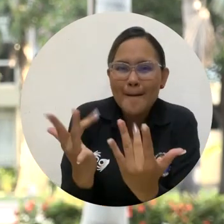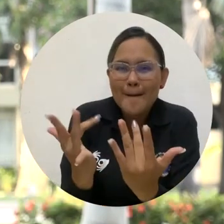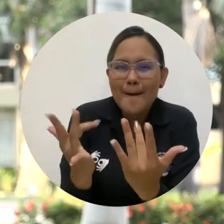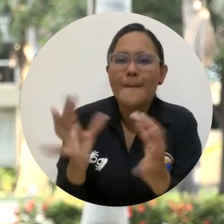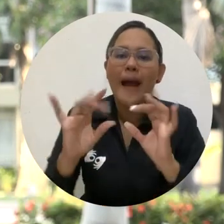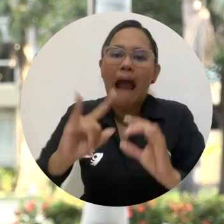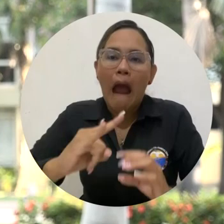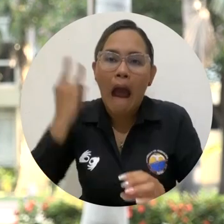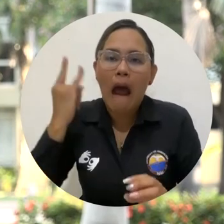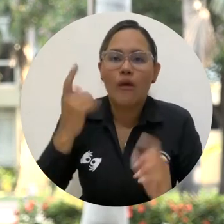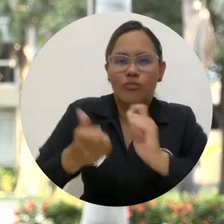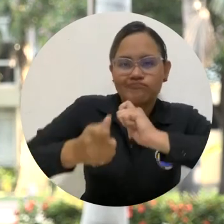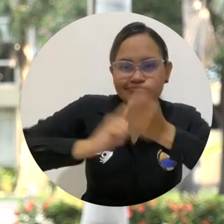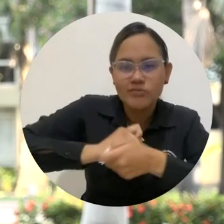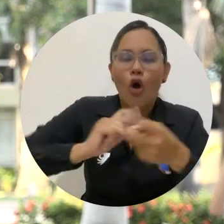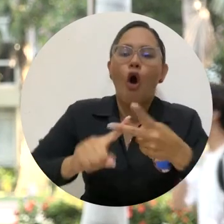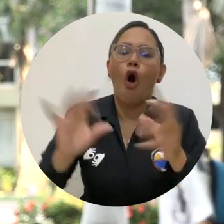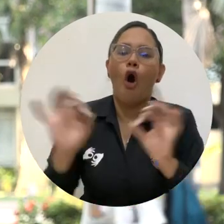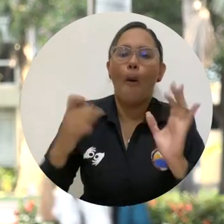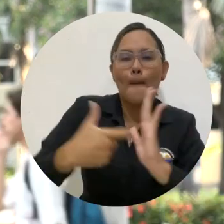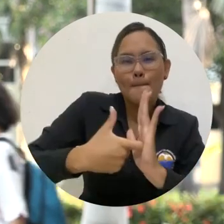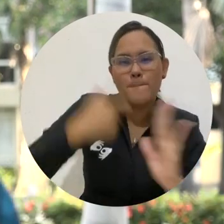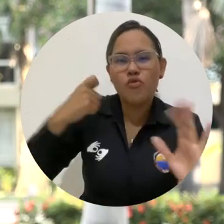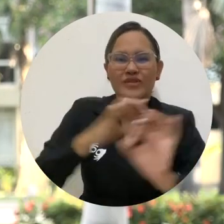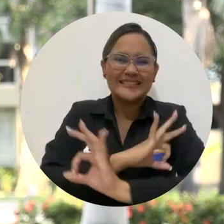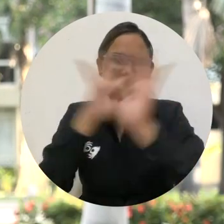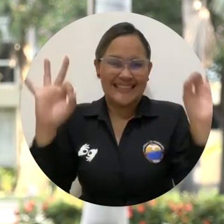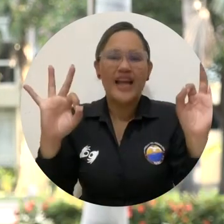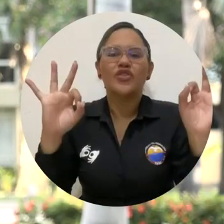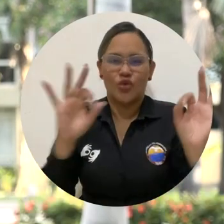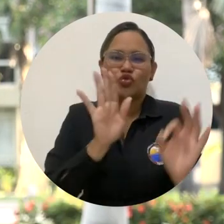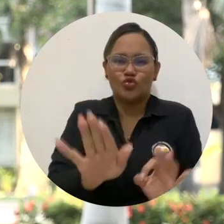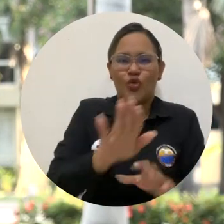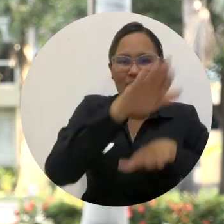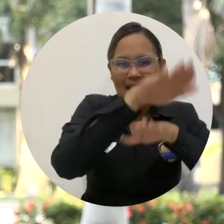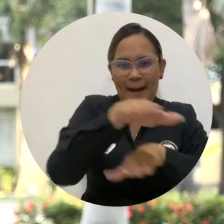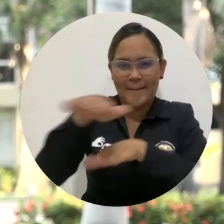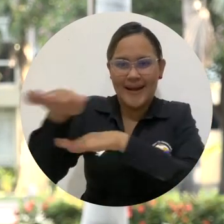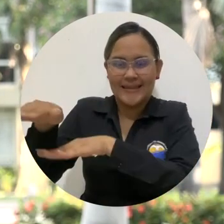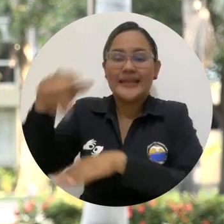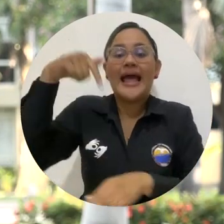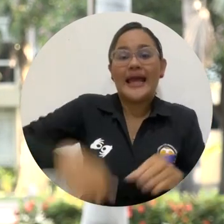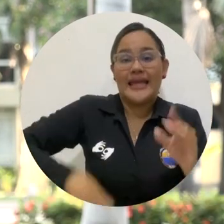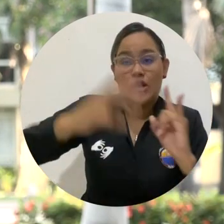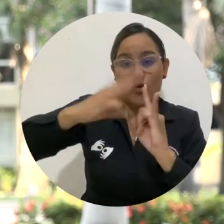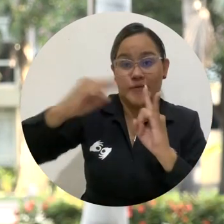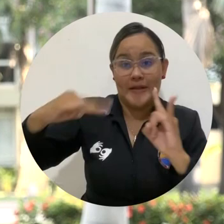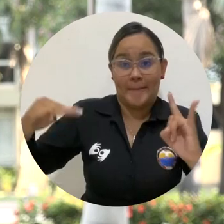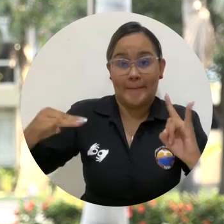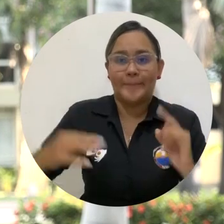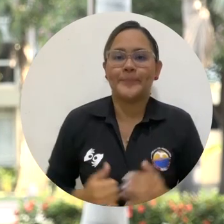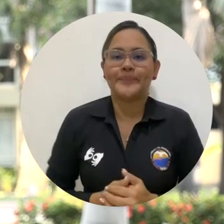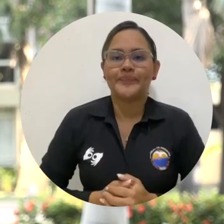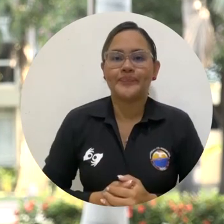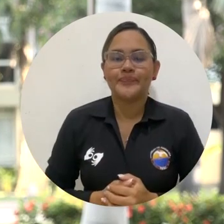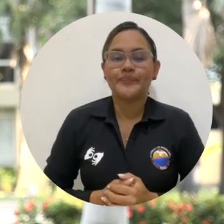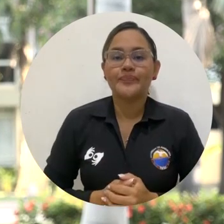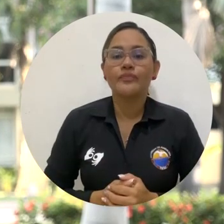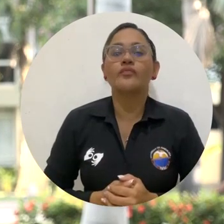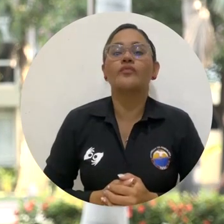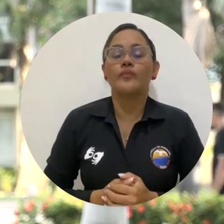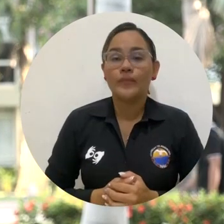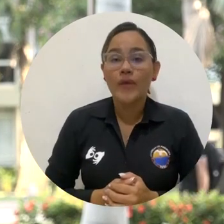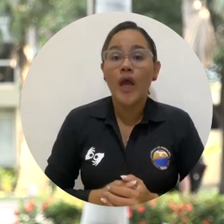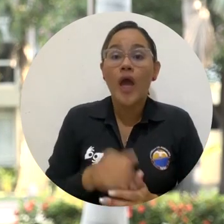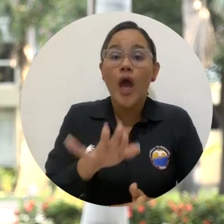modificación, ajuste o retiro de las planchas de candidaturas a representantes ante los diferentes órganos de gobierno y administración académica de la